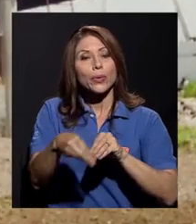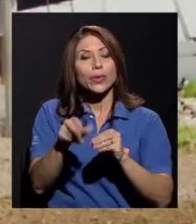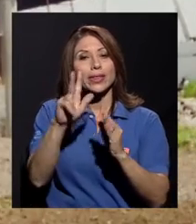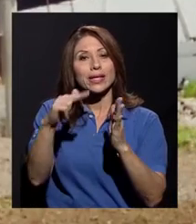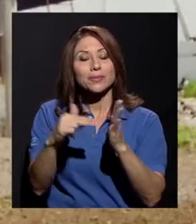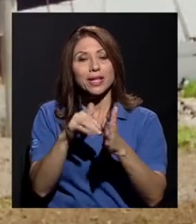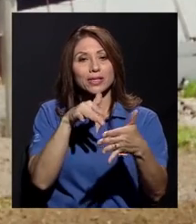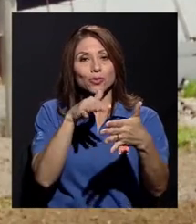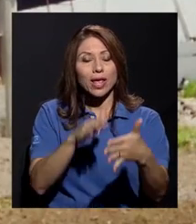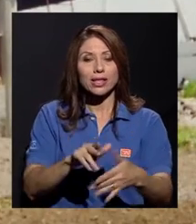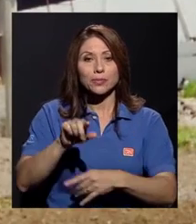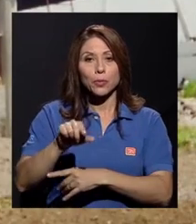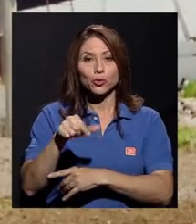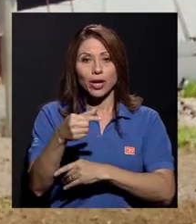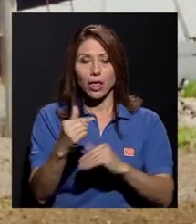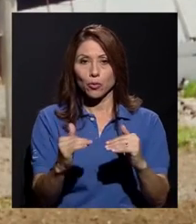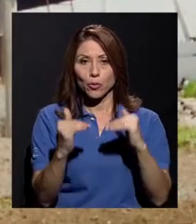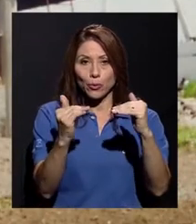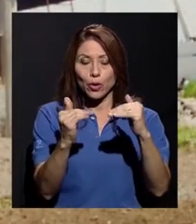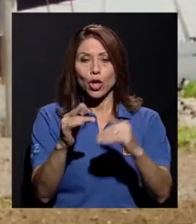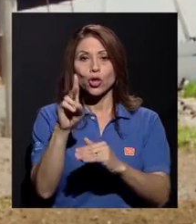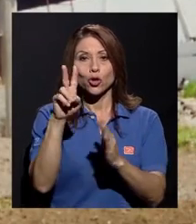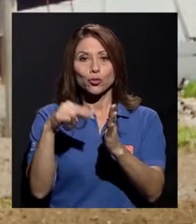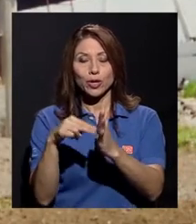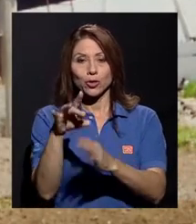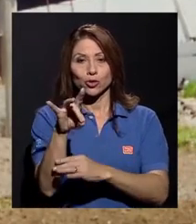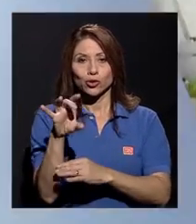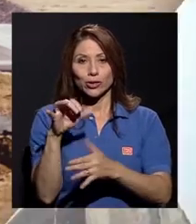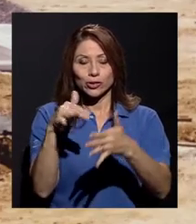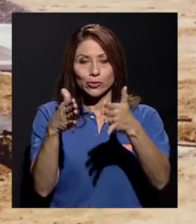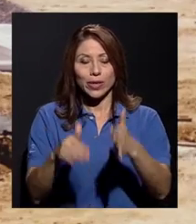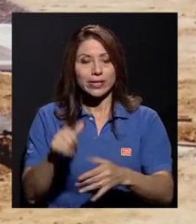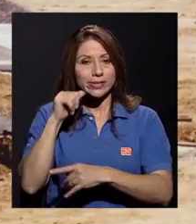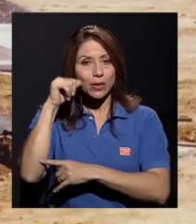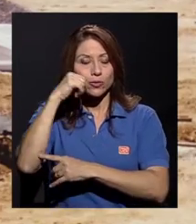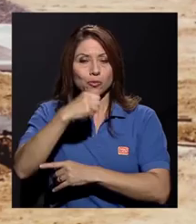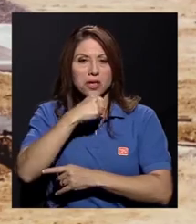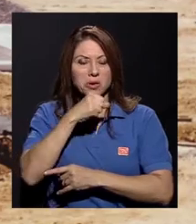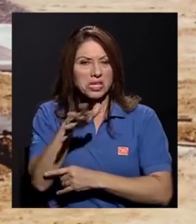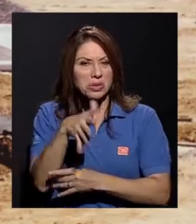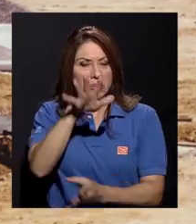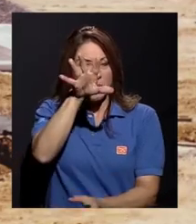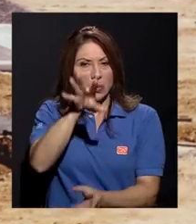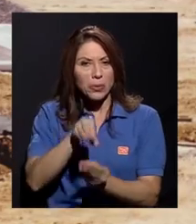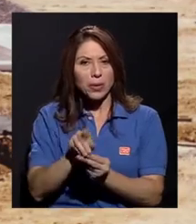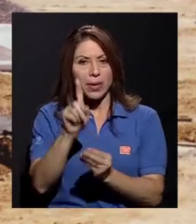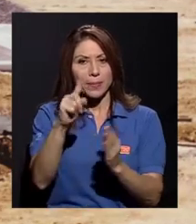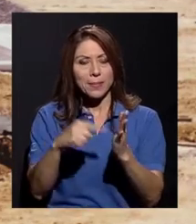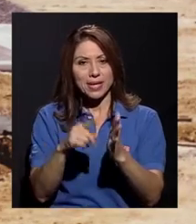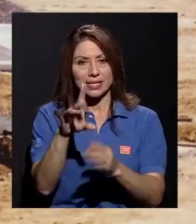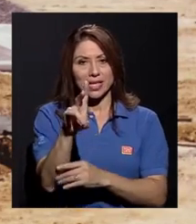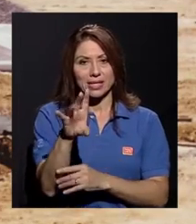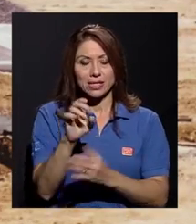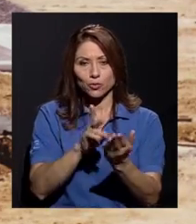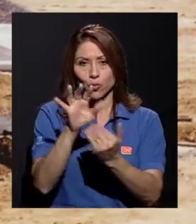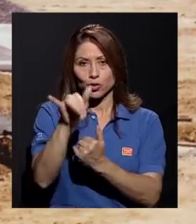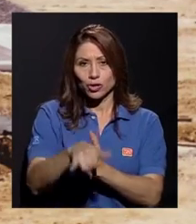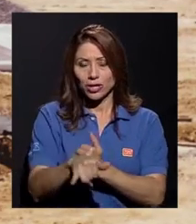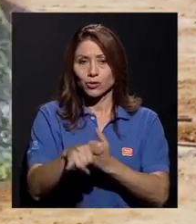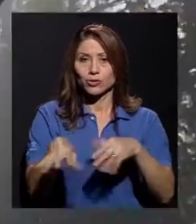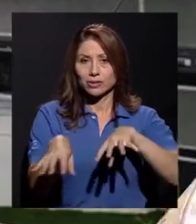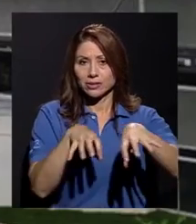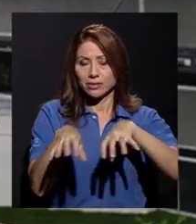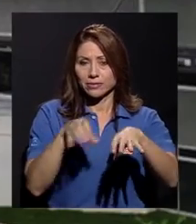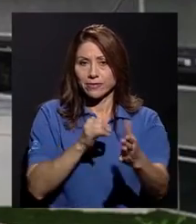en posgrado y los 2,800 estudiantes adultos mayores, cerca de 1,700 proyectos y actividades de